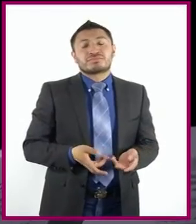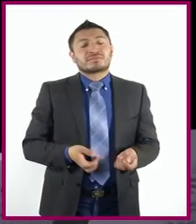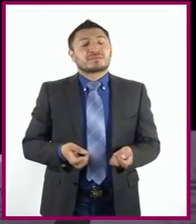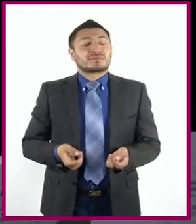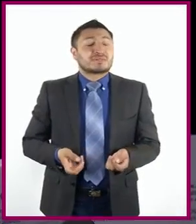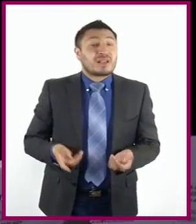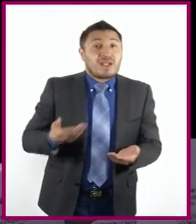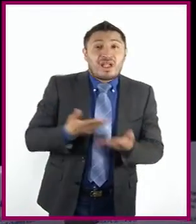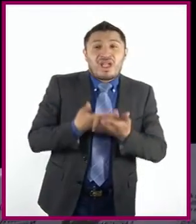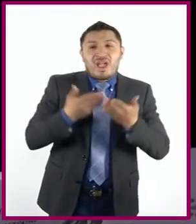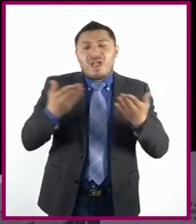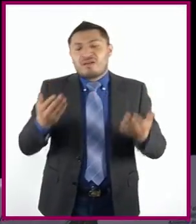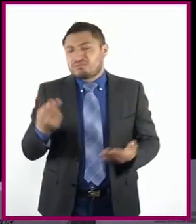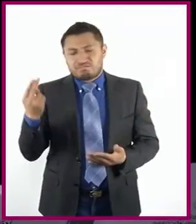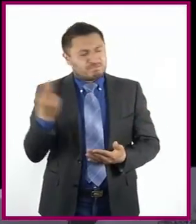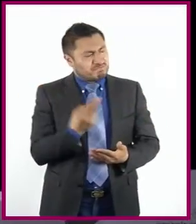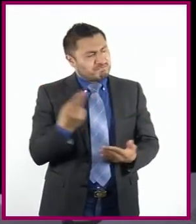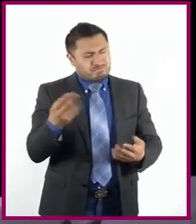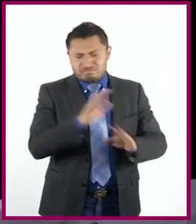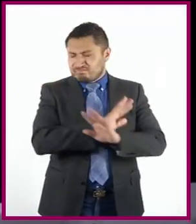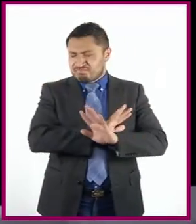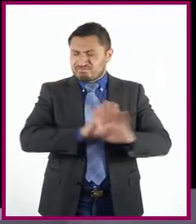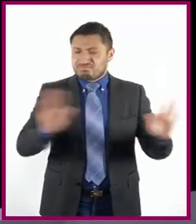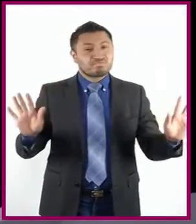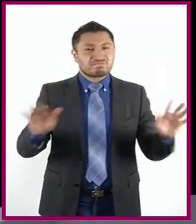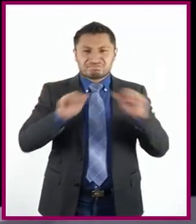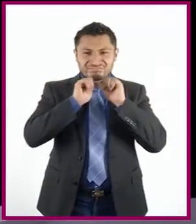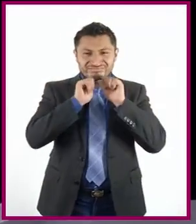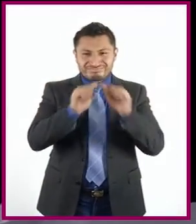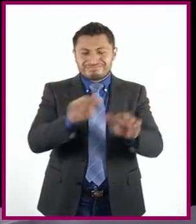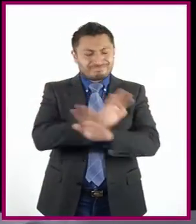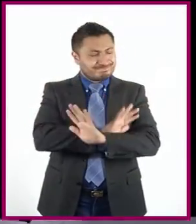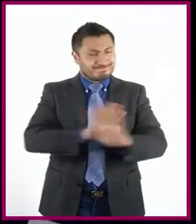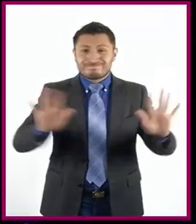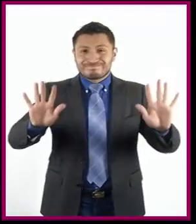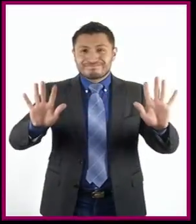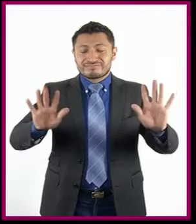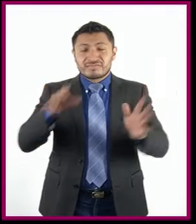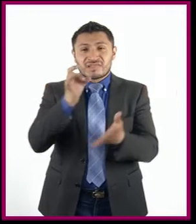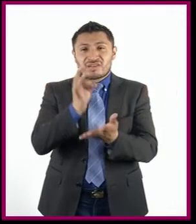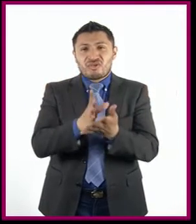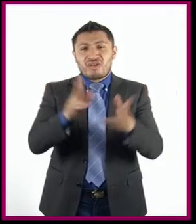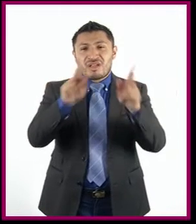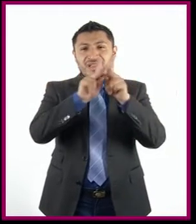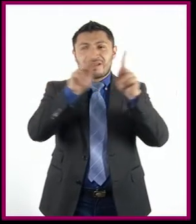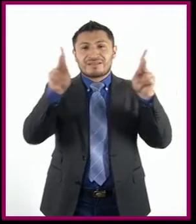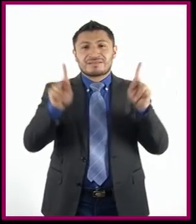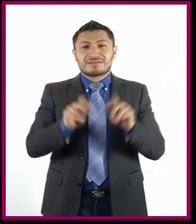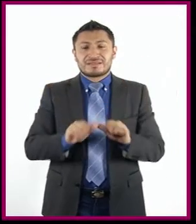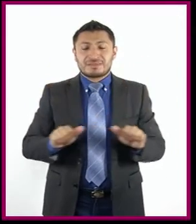Ahora nada necesito, nada, salvo la paz.